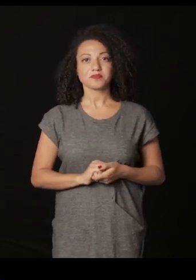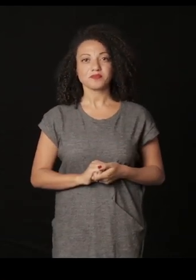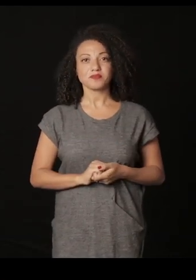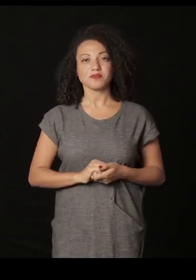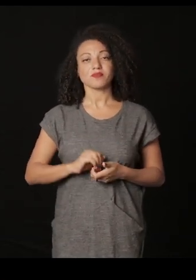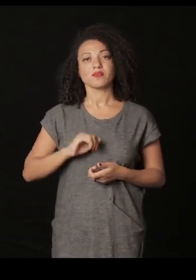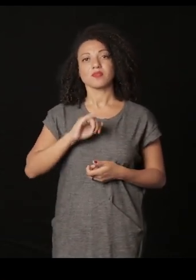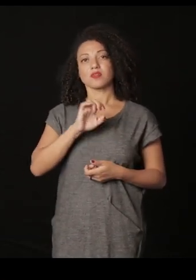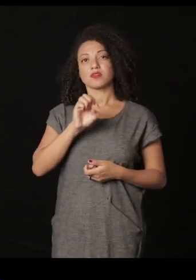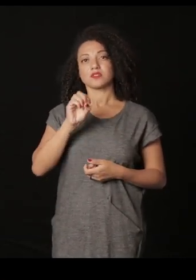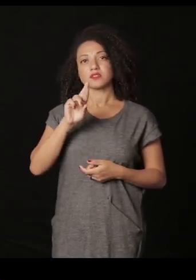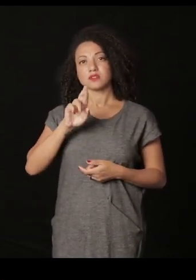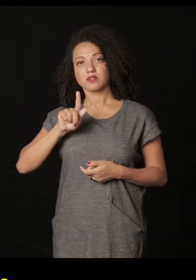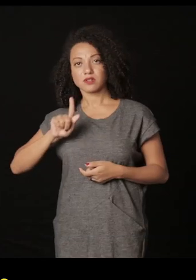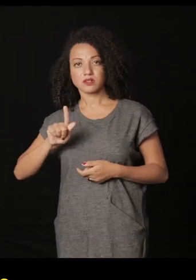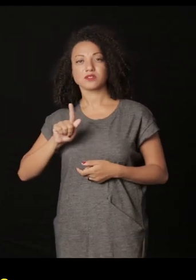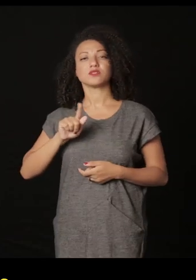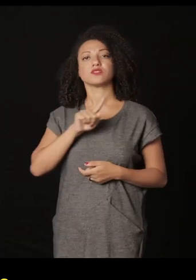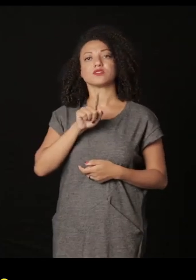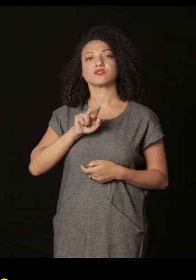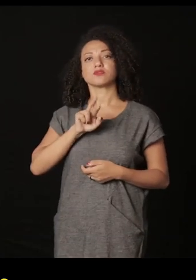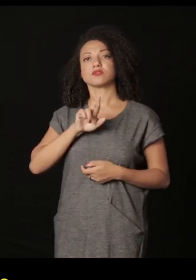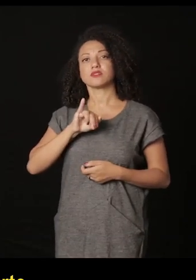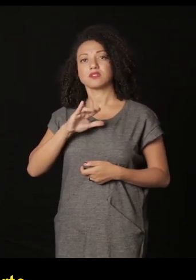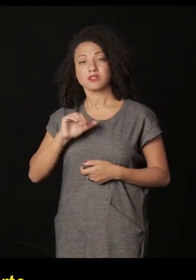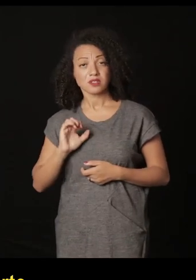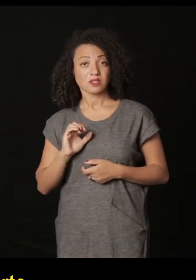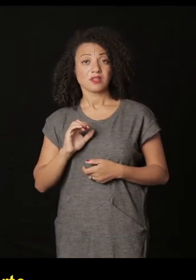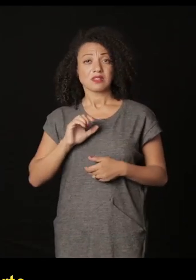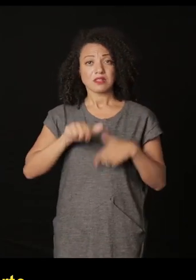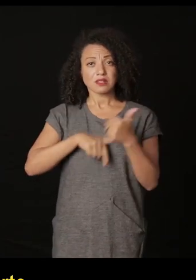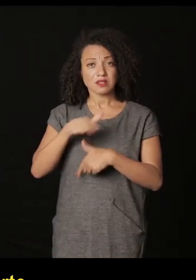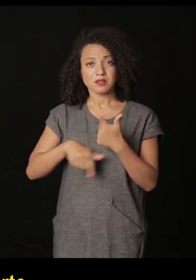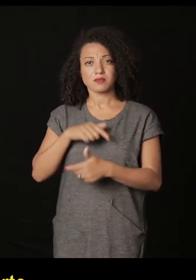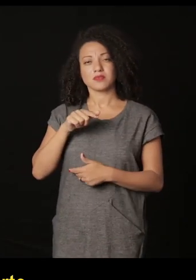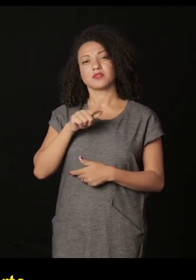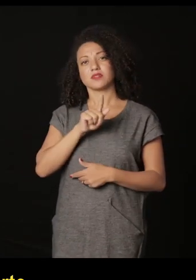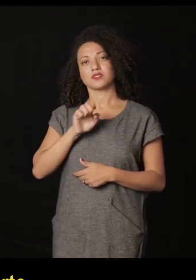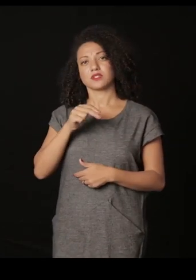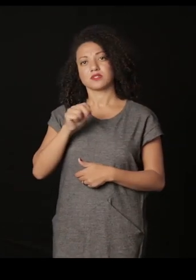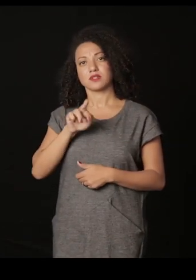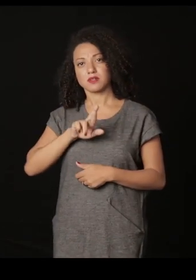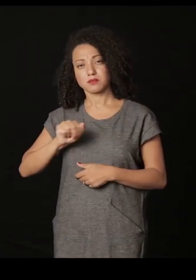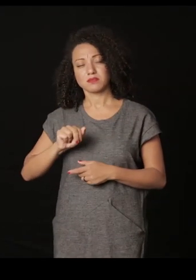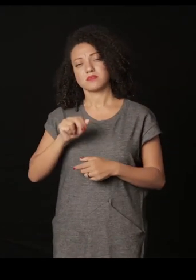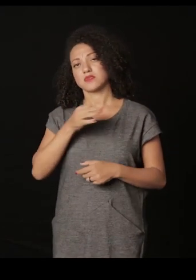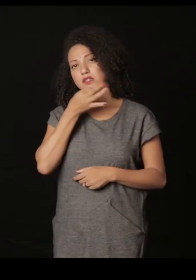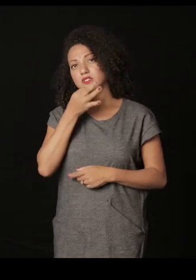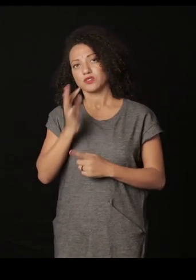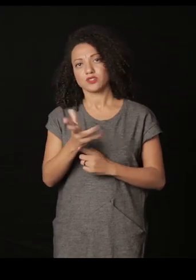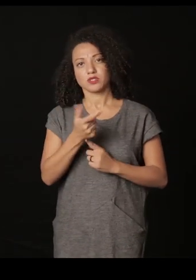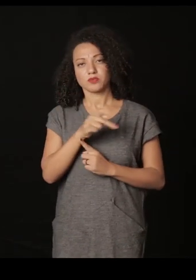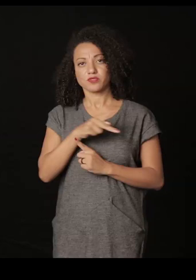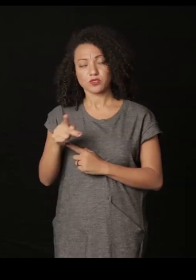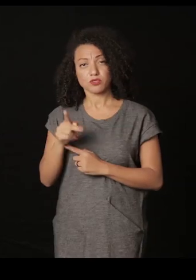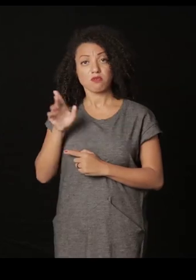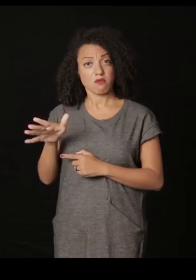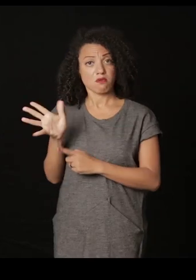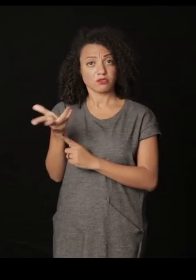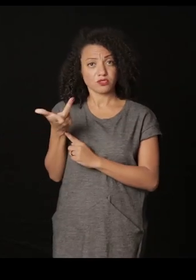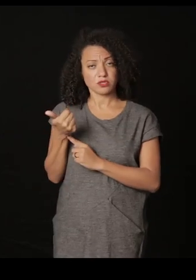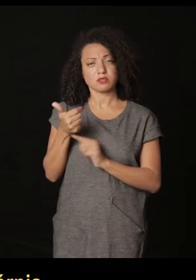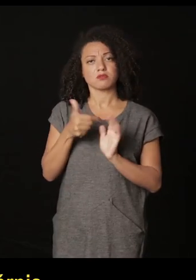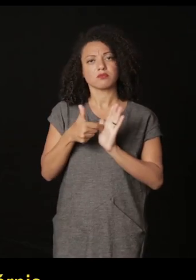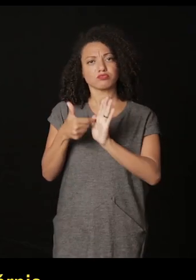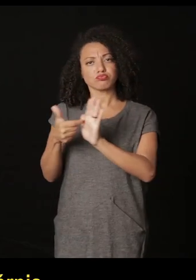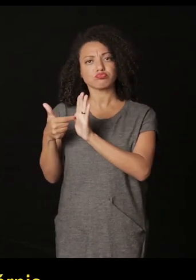Jorge Bader es de Zurich, vive y trabaja en Genebra, artista, curador, crítico de arte y profesor. Como artista, realizó exposiciones